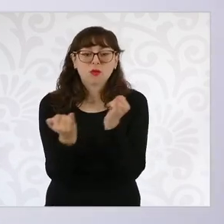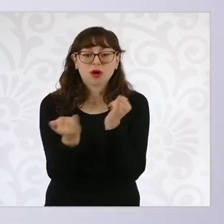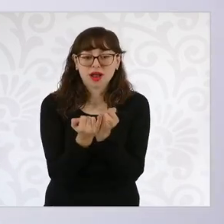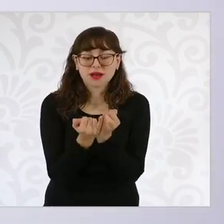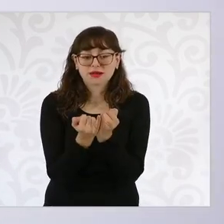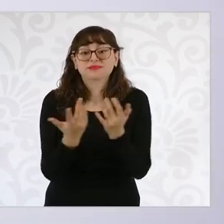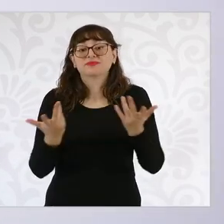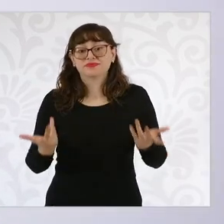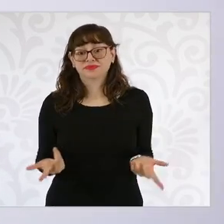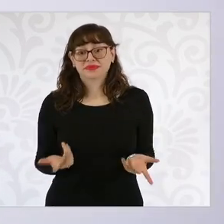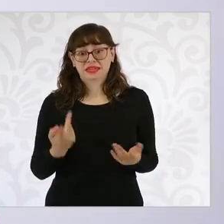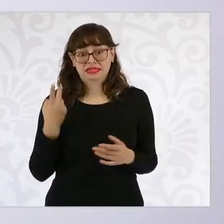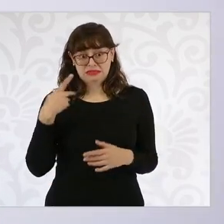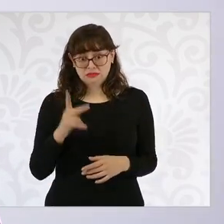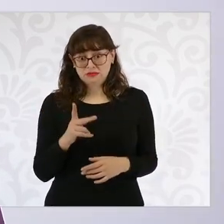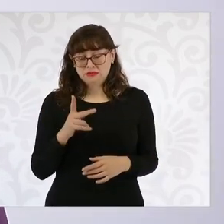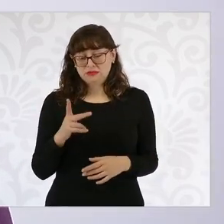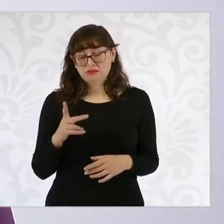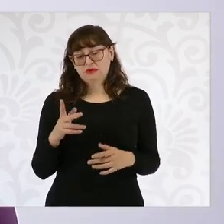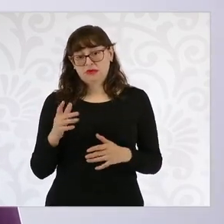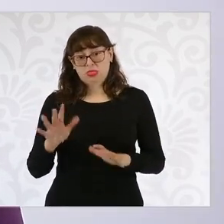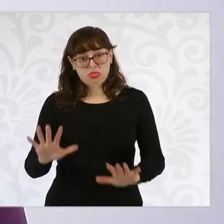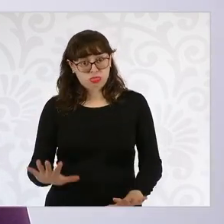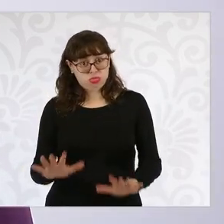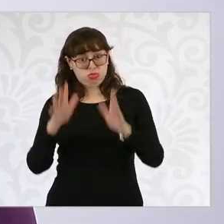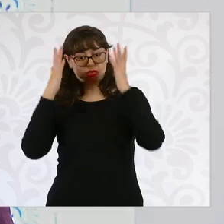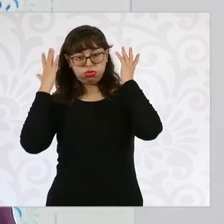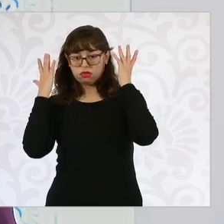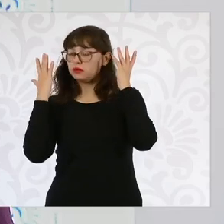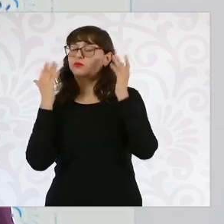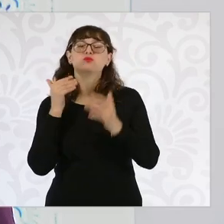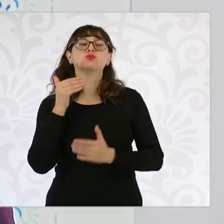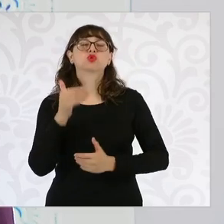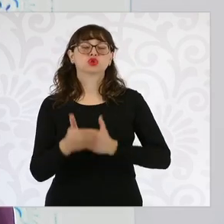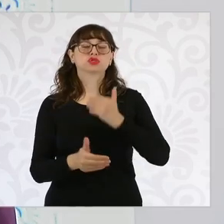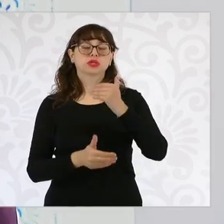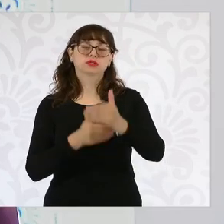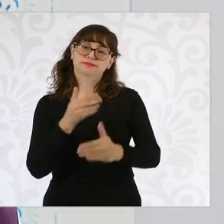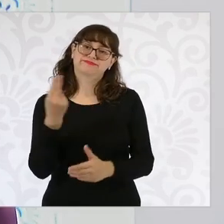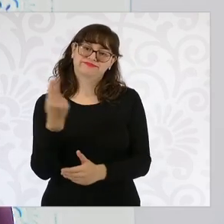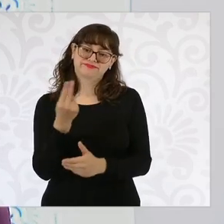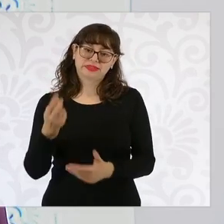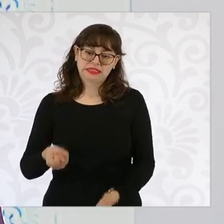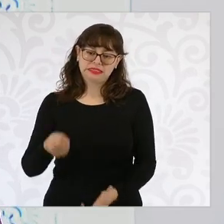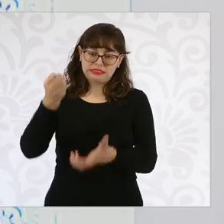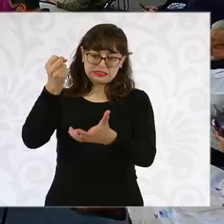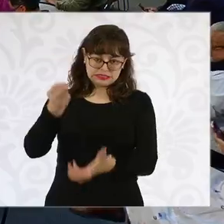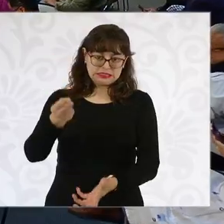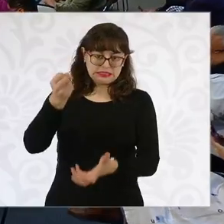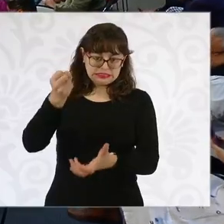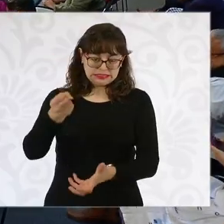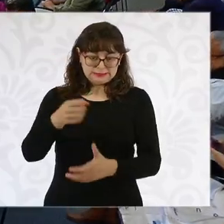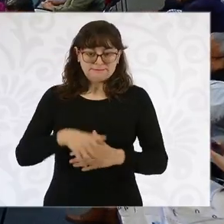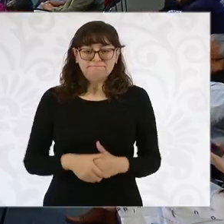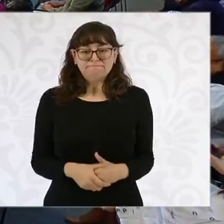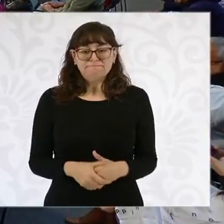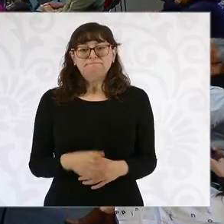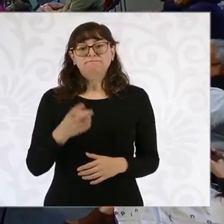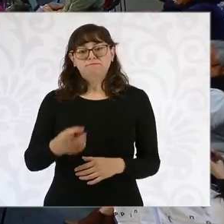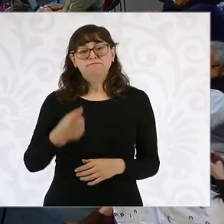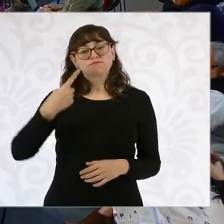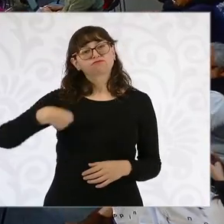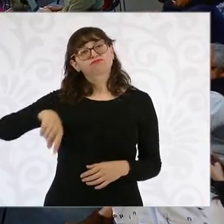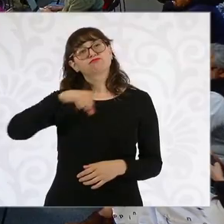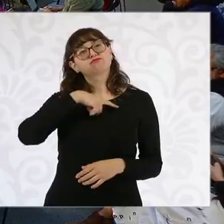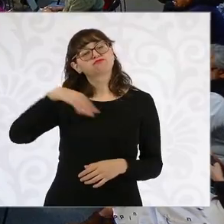requiere recursos, no lo podemos hacer de la noche a la mañana. Entonces, lo que nos planteamos es que podamos atender